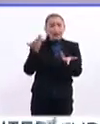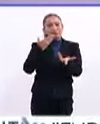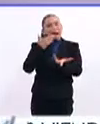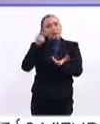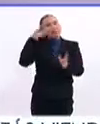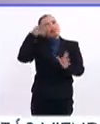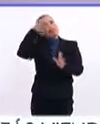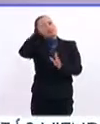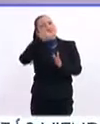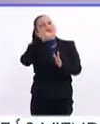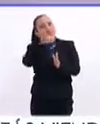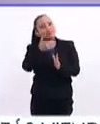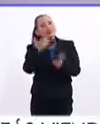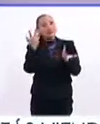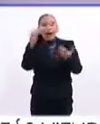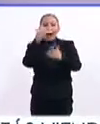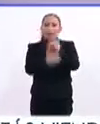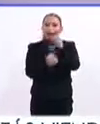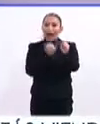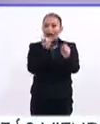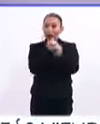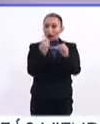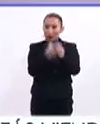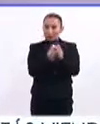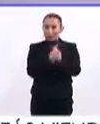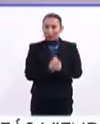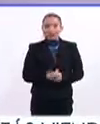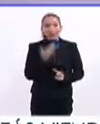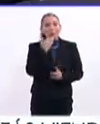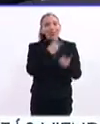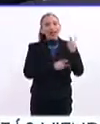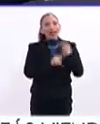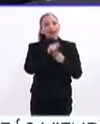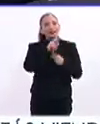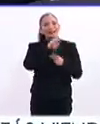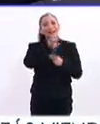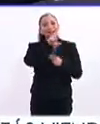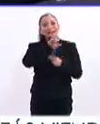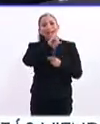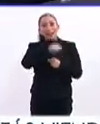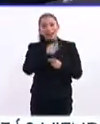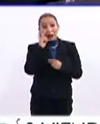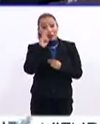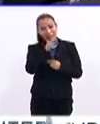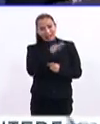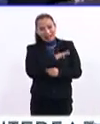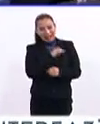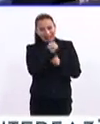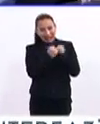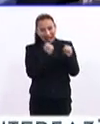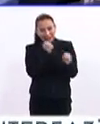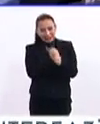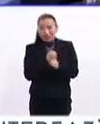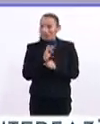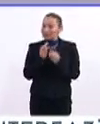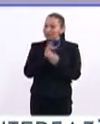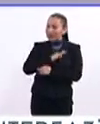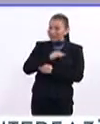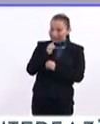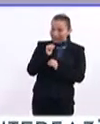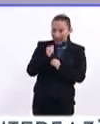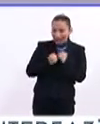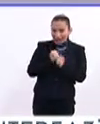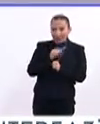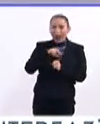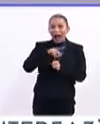mejores perspectivas para culminar el ciclo escolar. Bienvenida, Trixia. Nos da mucho gusto verte. Feliz año. Feliz Feliz año, Anita.